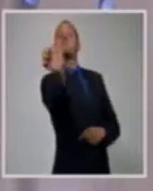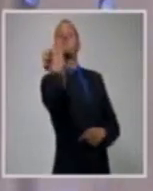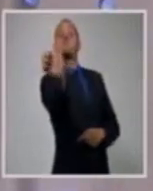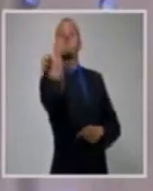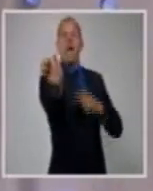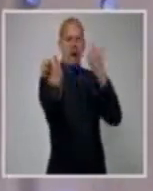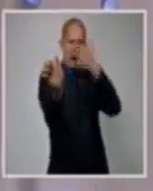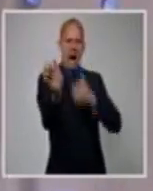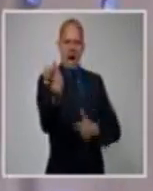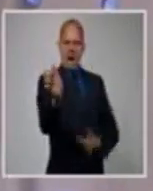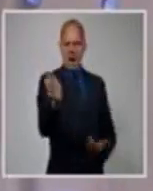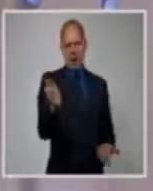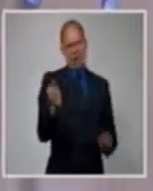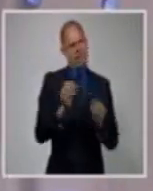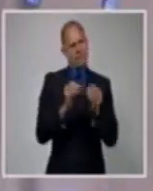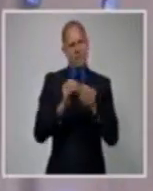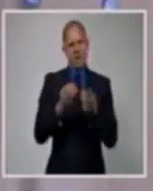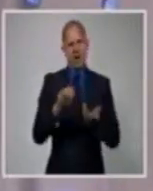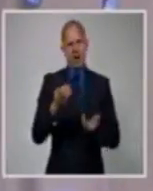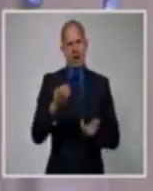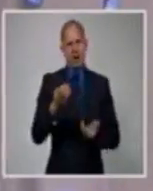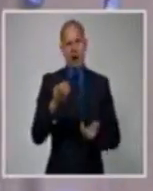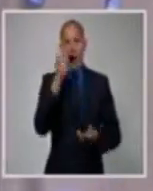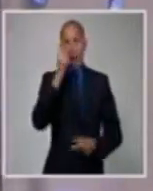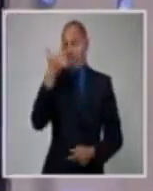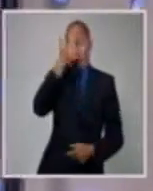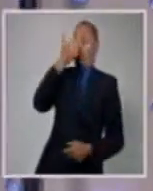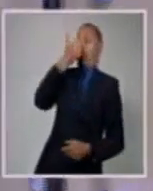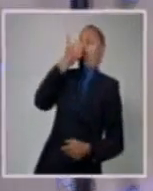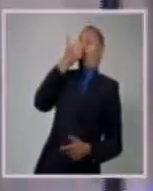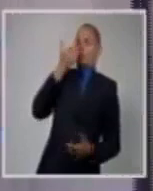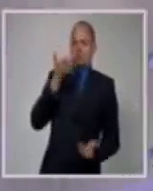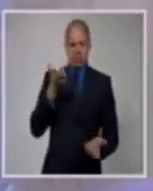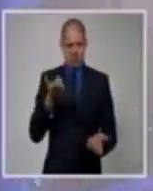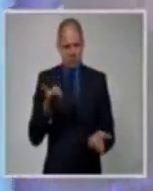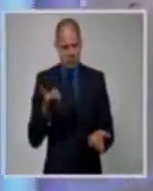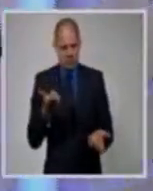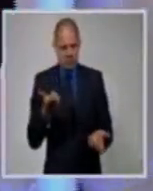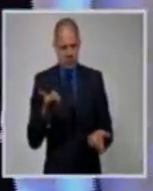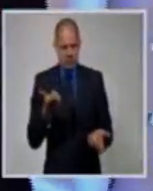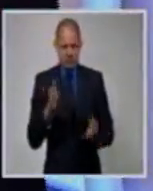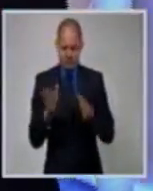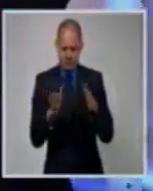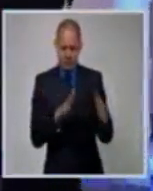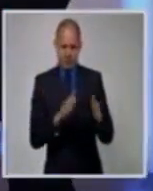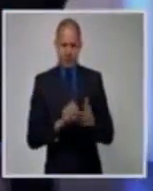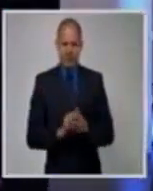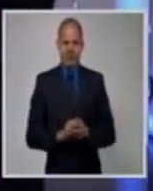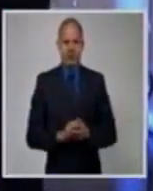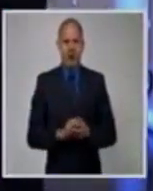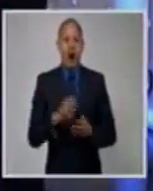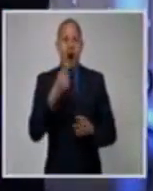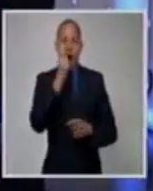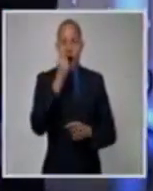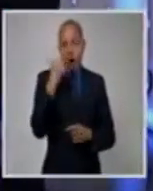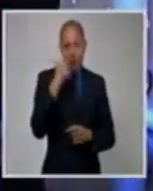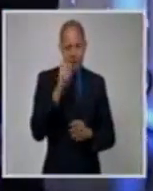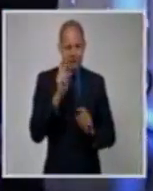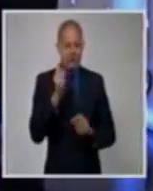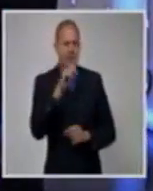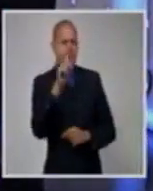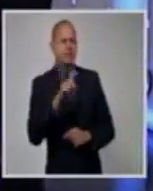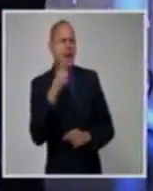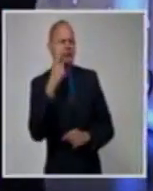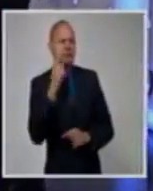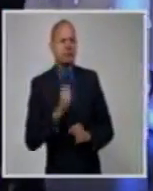Alexis Triana es el director de comunicación del Ministerio de Cultura. Está con nosotros. Triana, ahora... Saludos. Buenas noches. Buenas noches. Ahora, la noticia que busca dar la